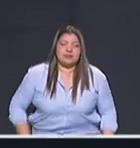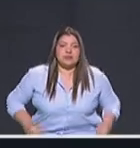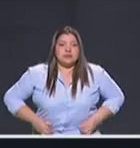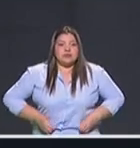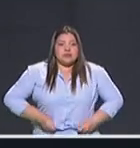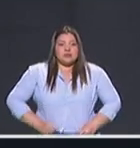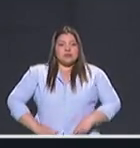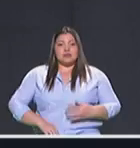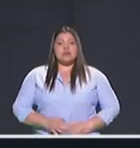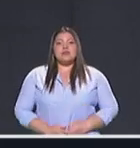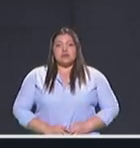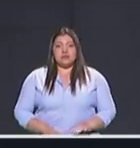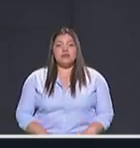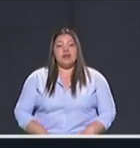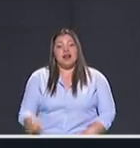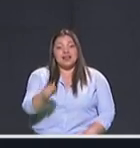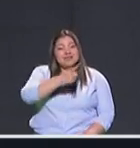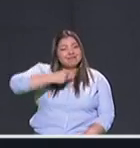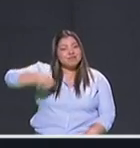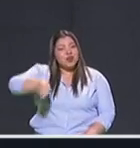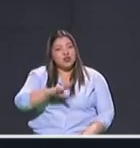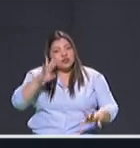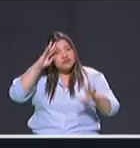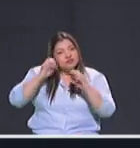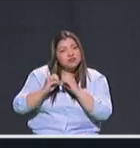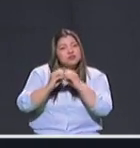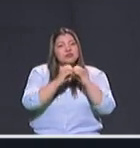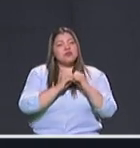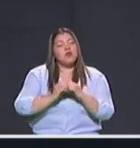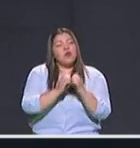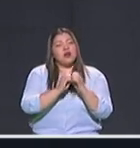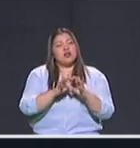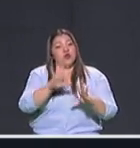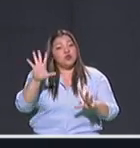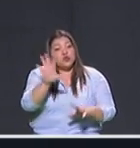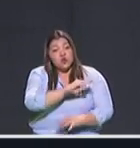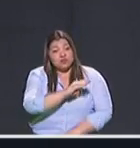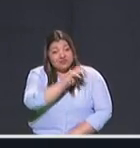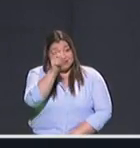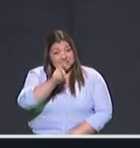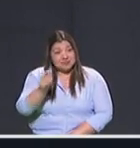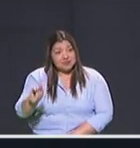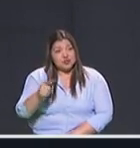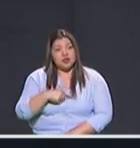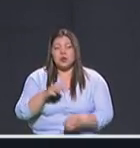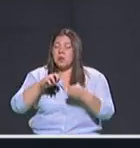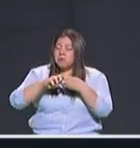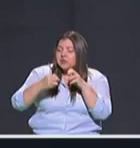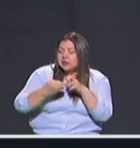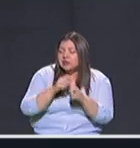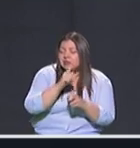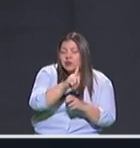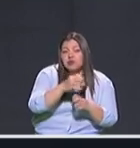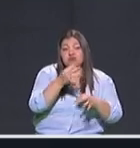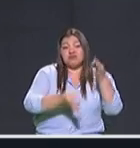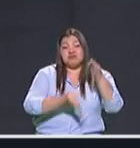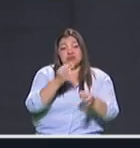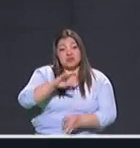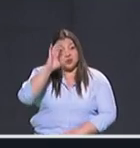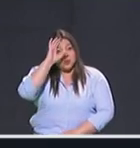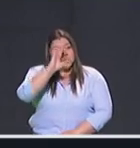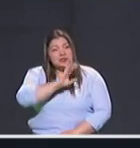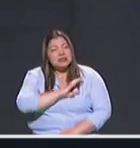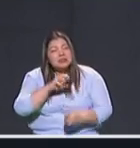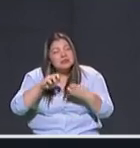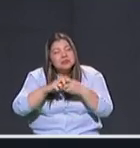nosotros hemos hablado de la importancia de articular toda la secretaría. uno de los problemas que tenemos hoy con la justicia y con la policía. Uno de